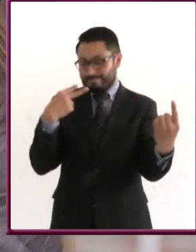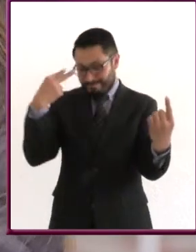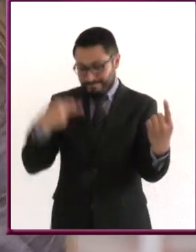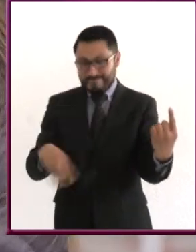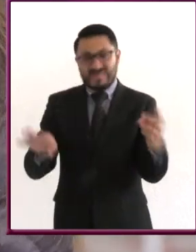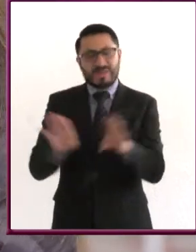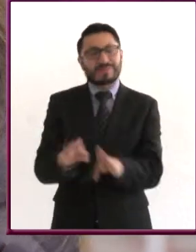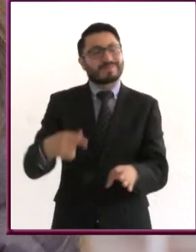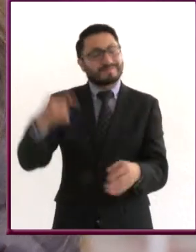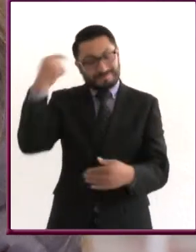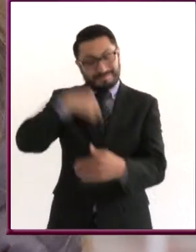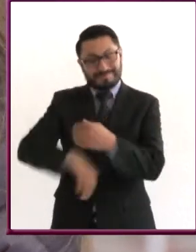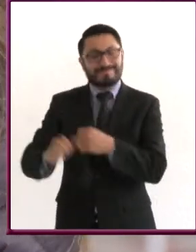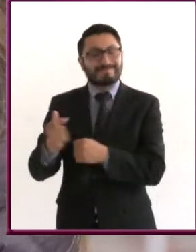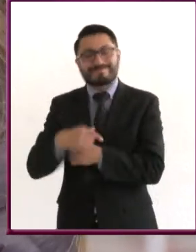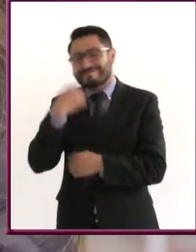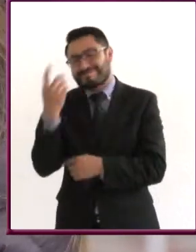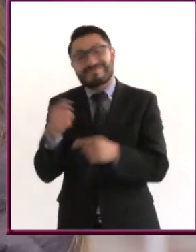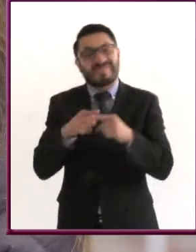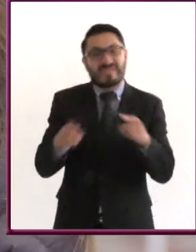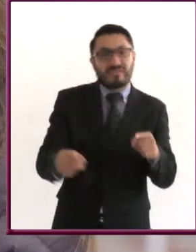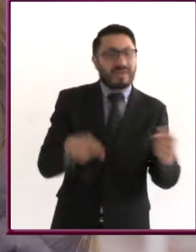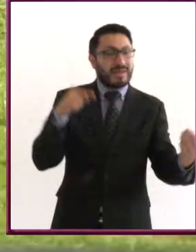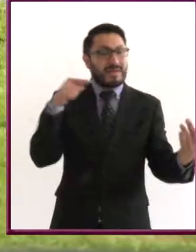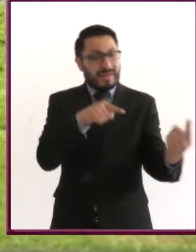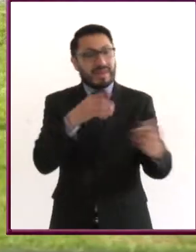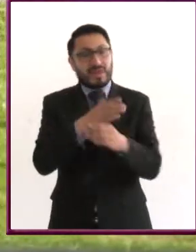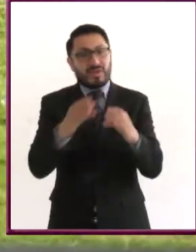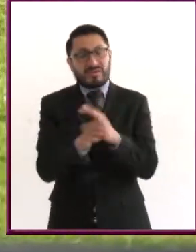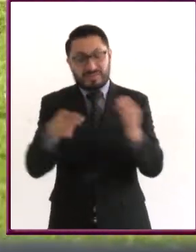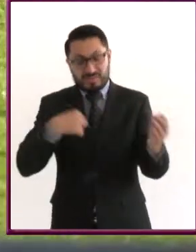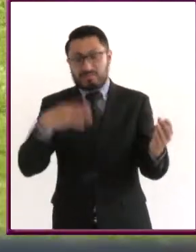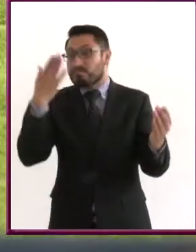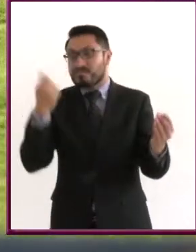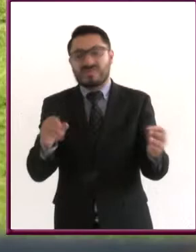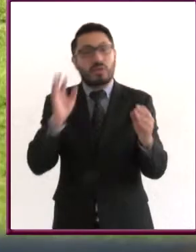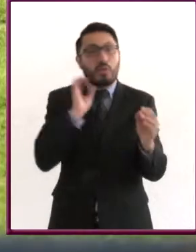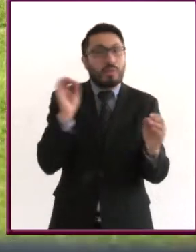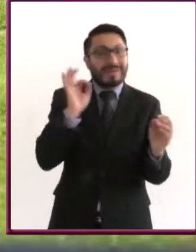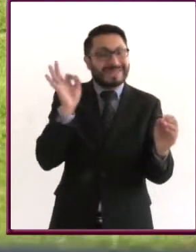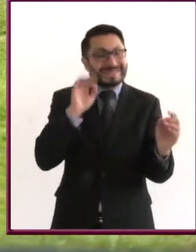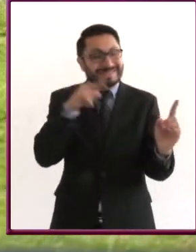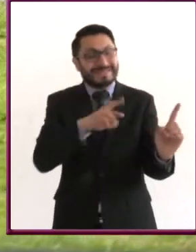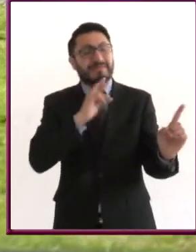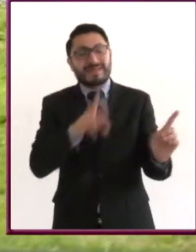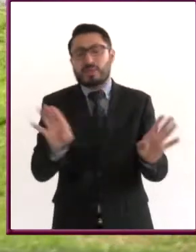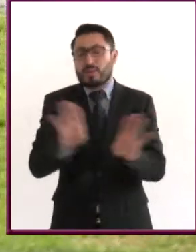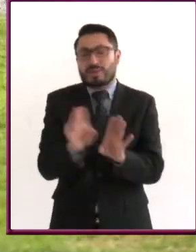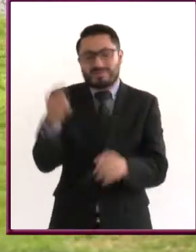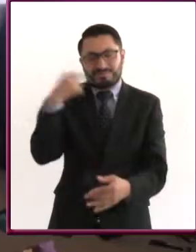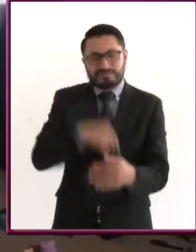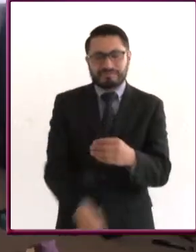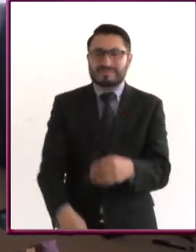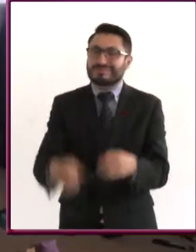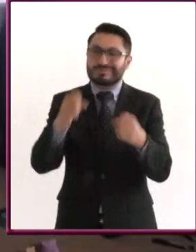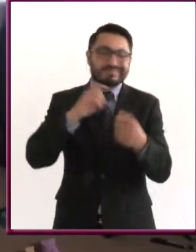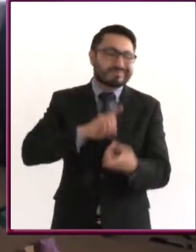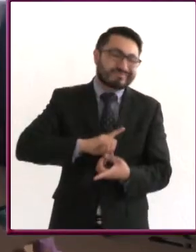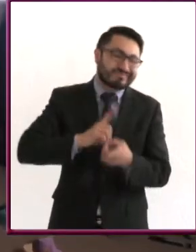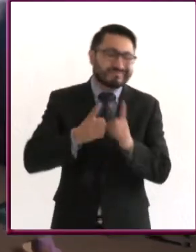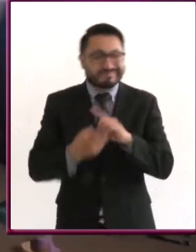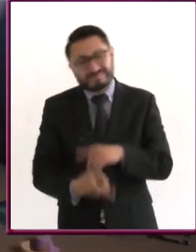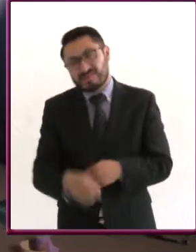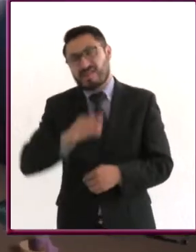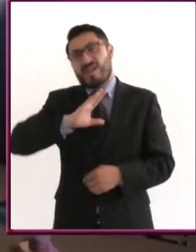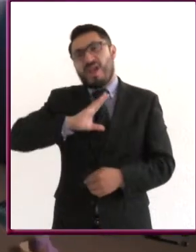diferente, que no tenemos o que podría ser mejor. Esto puede detonar frustración, inseguridad, depresión y,